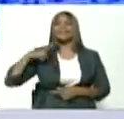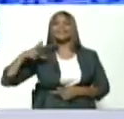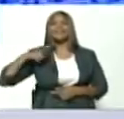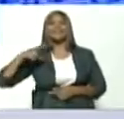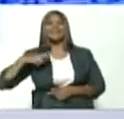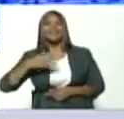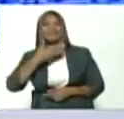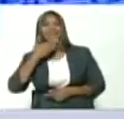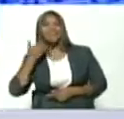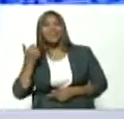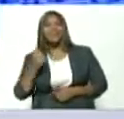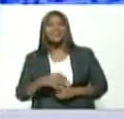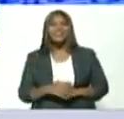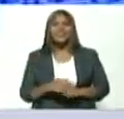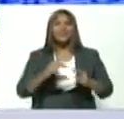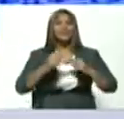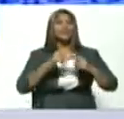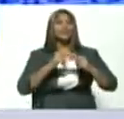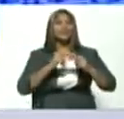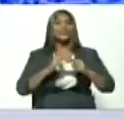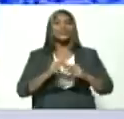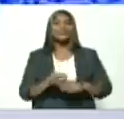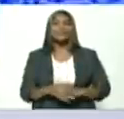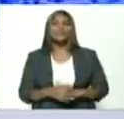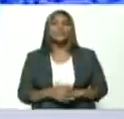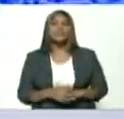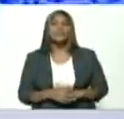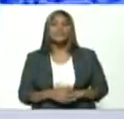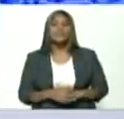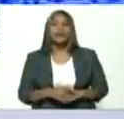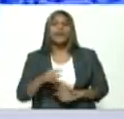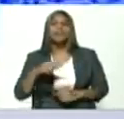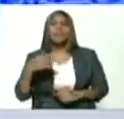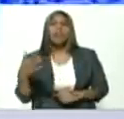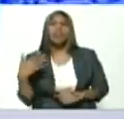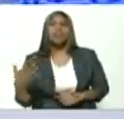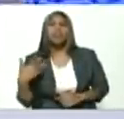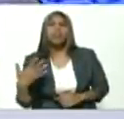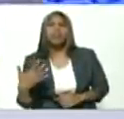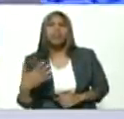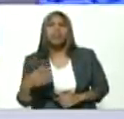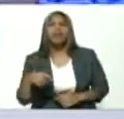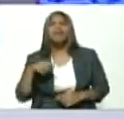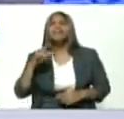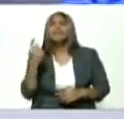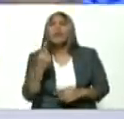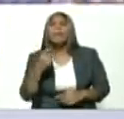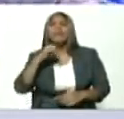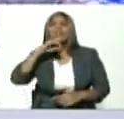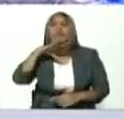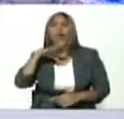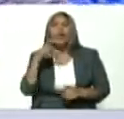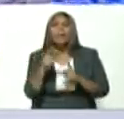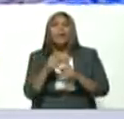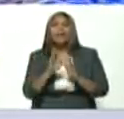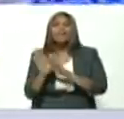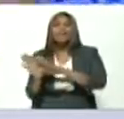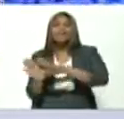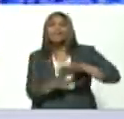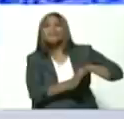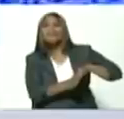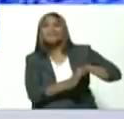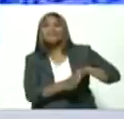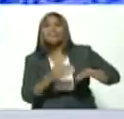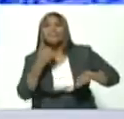-leninismo eso es burdo fracaso histórico que se queden de lado en el